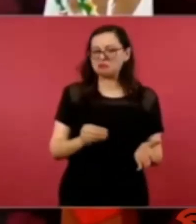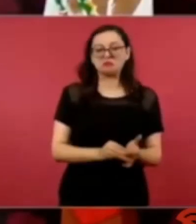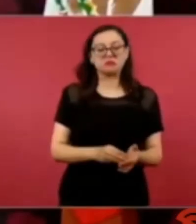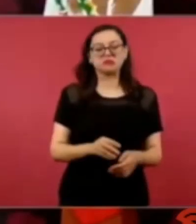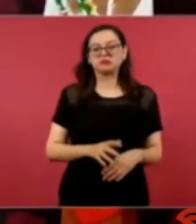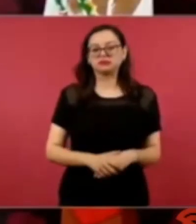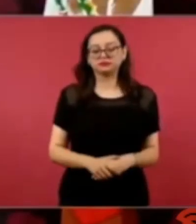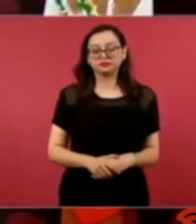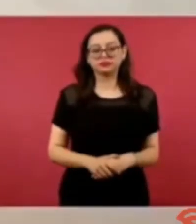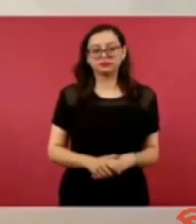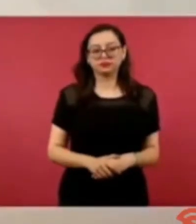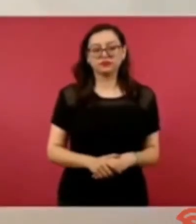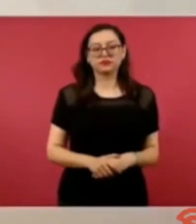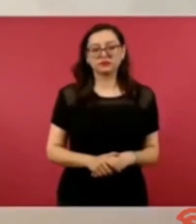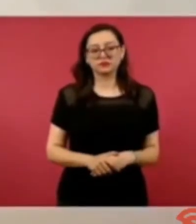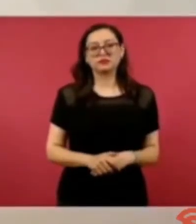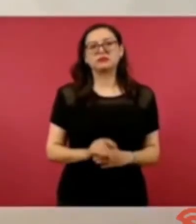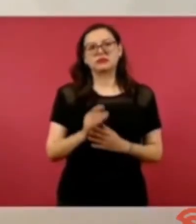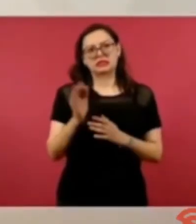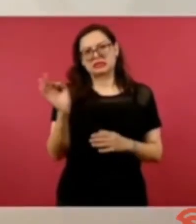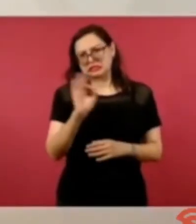claro con matices pero